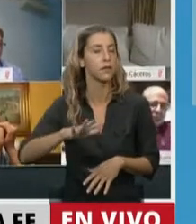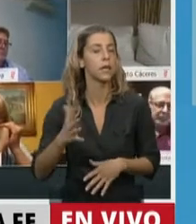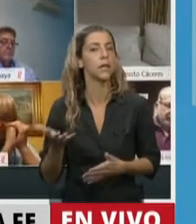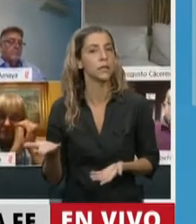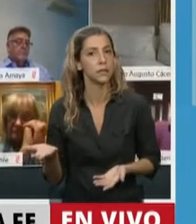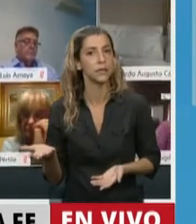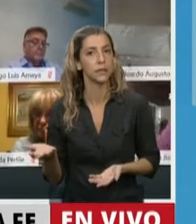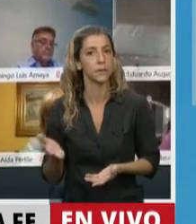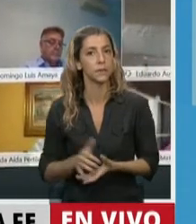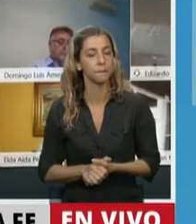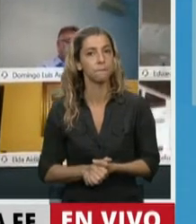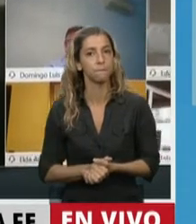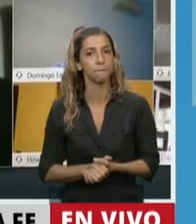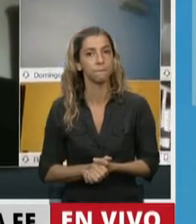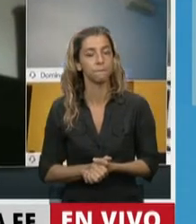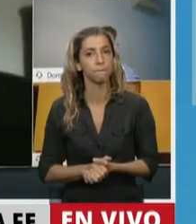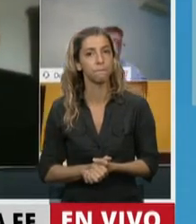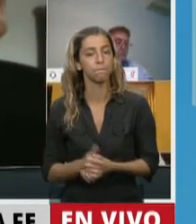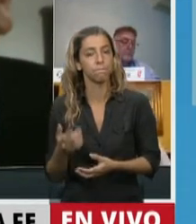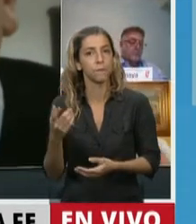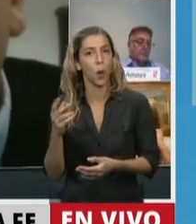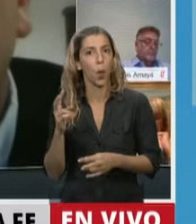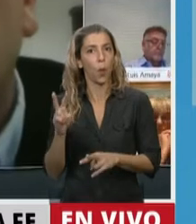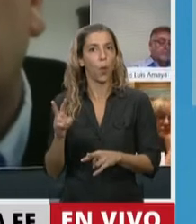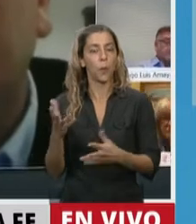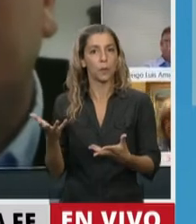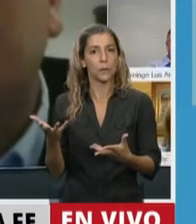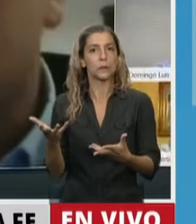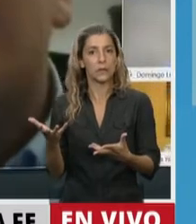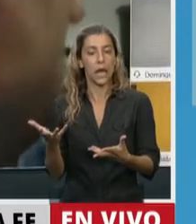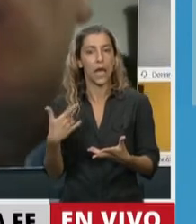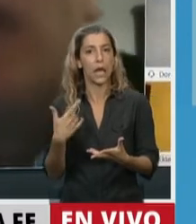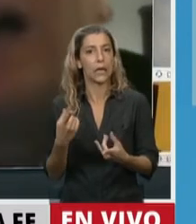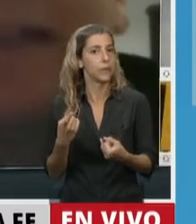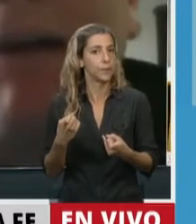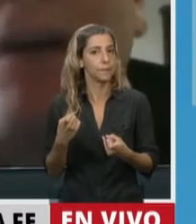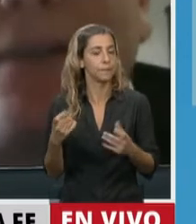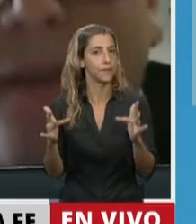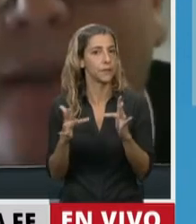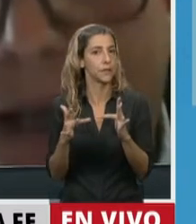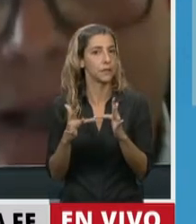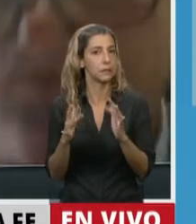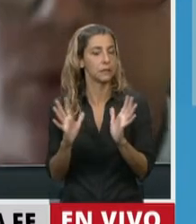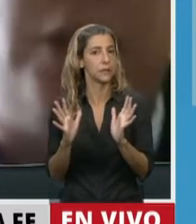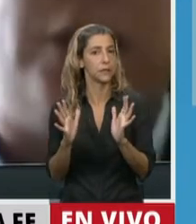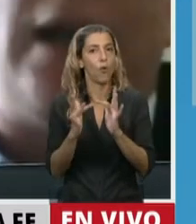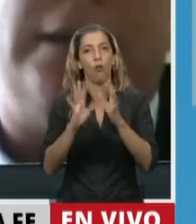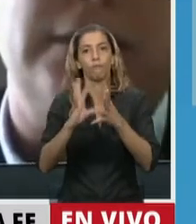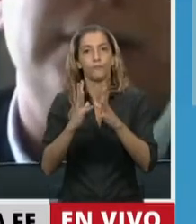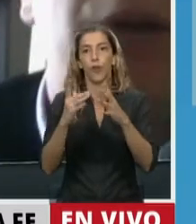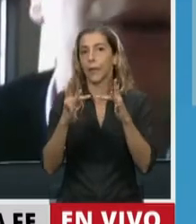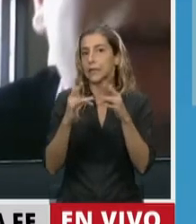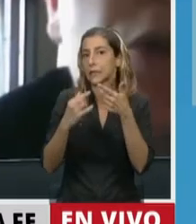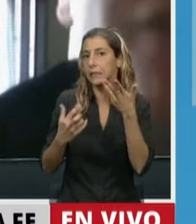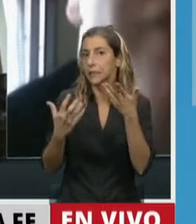expresa esta sostenibilidad educativa a partir de estos mecanismos virtuales. Pero quiero advertir, como lo hace